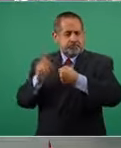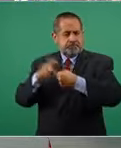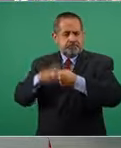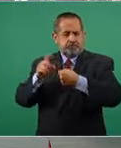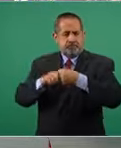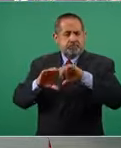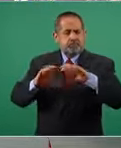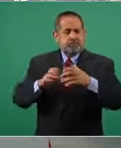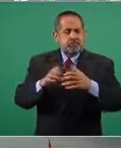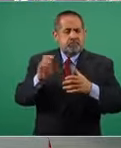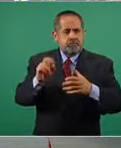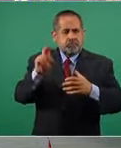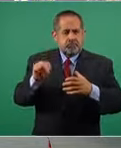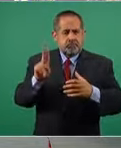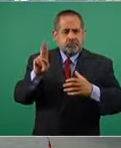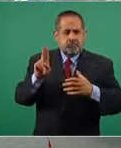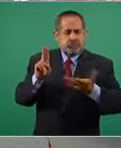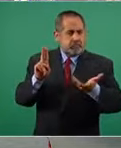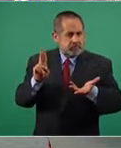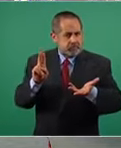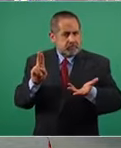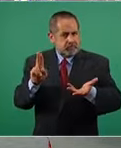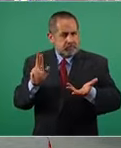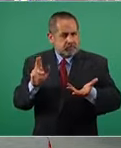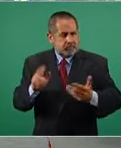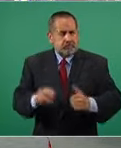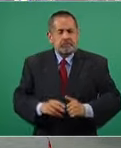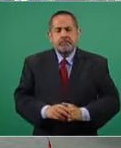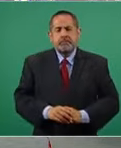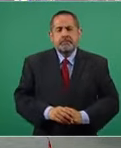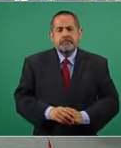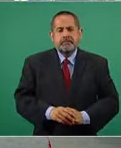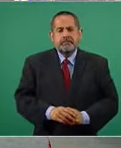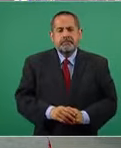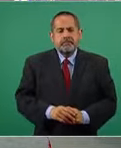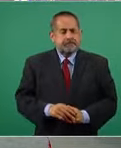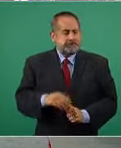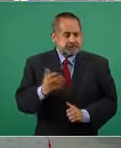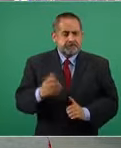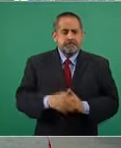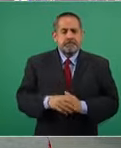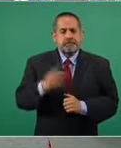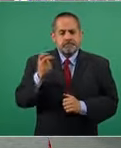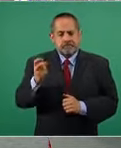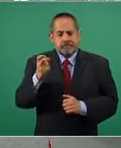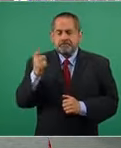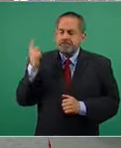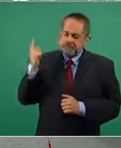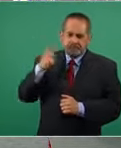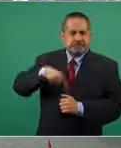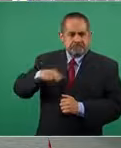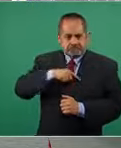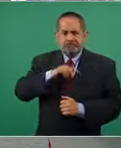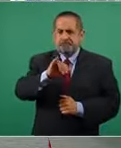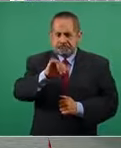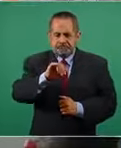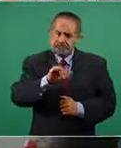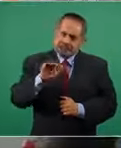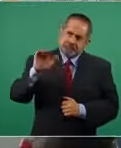en la ONU entonces esto es lo que sí vamos nosotros